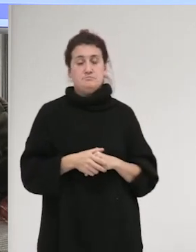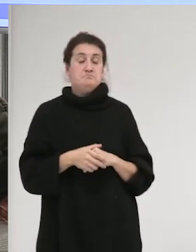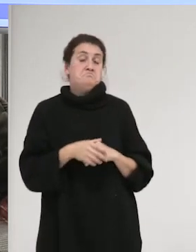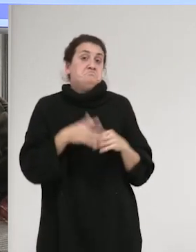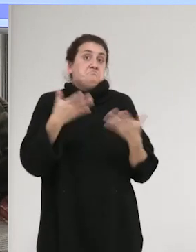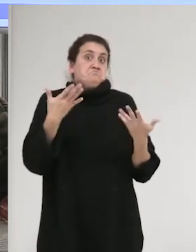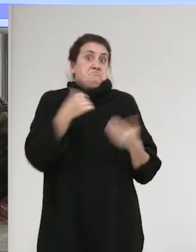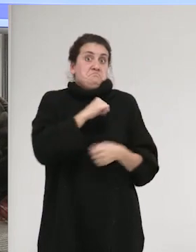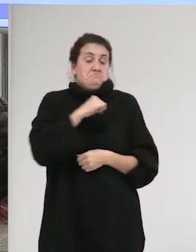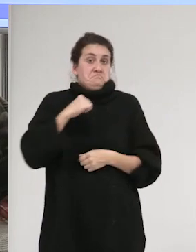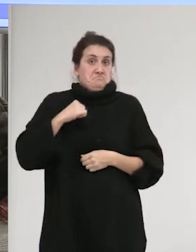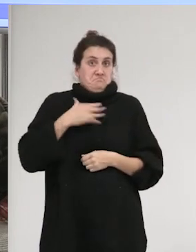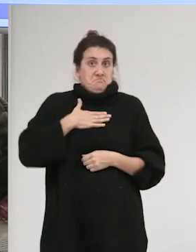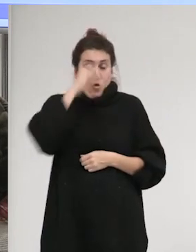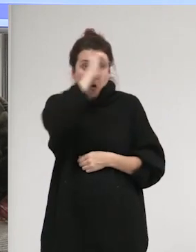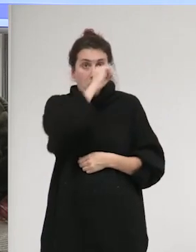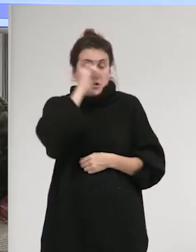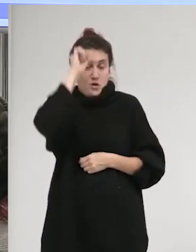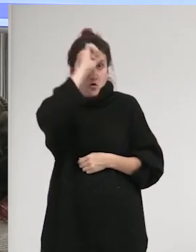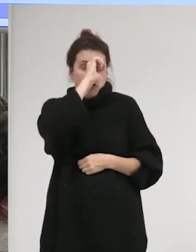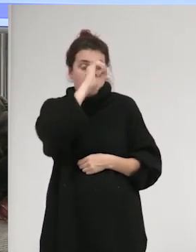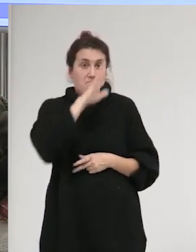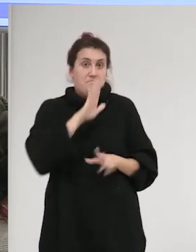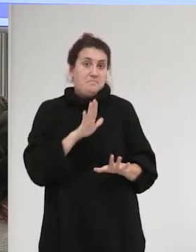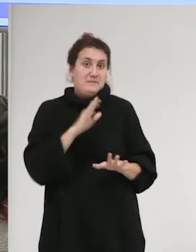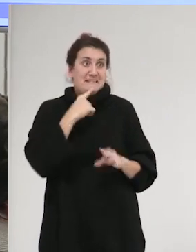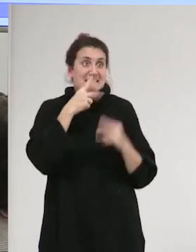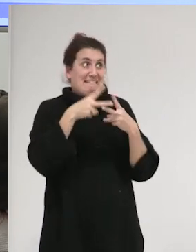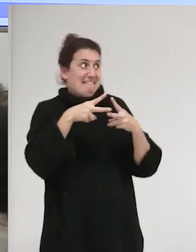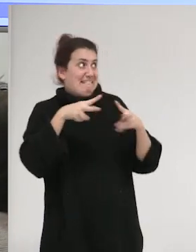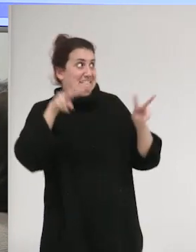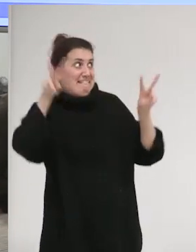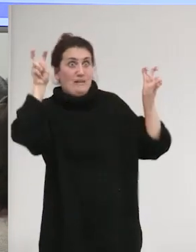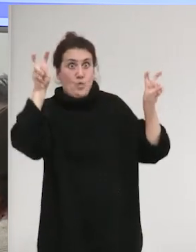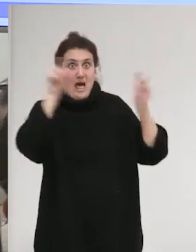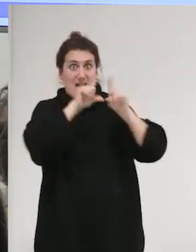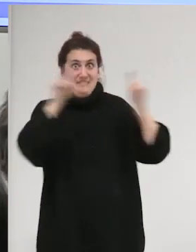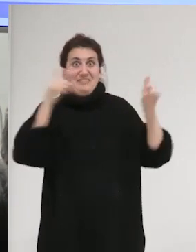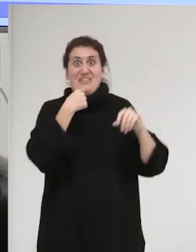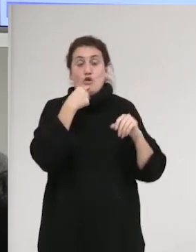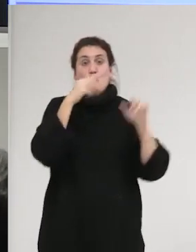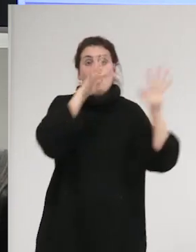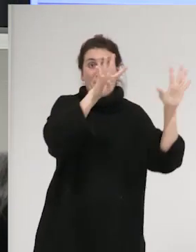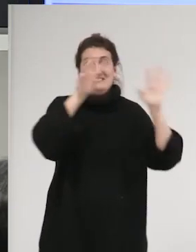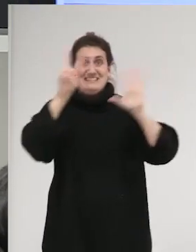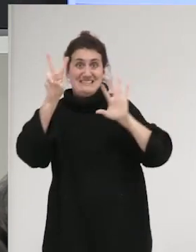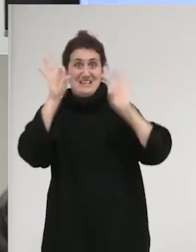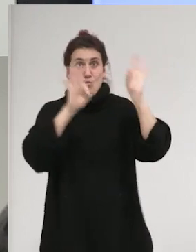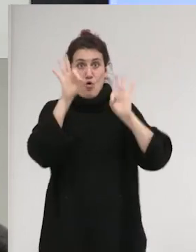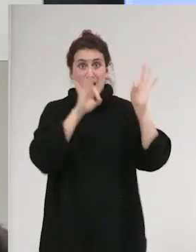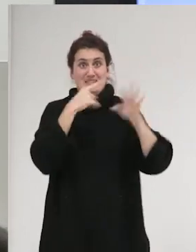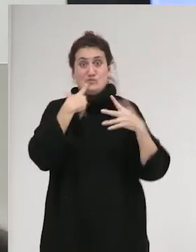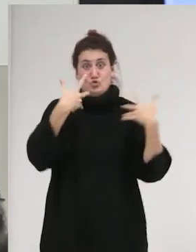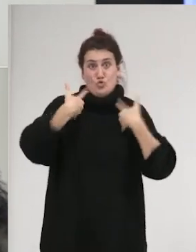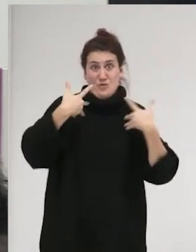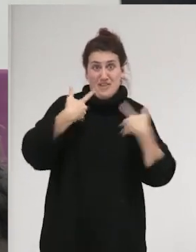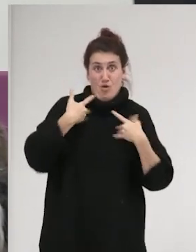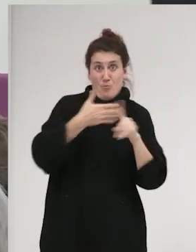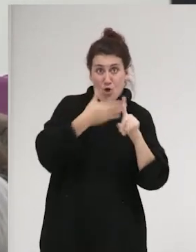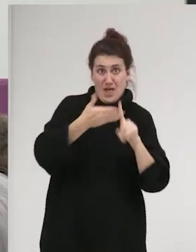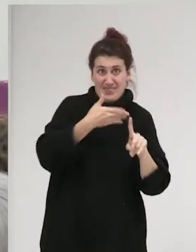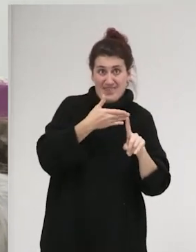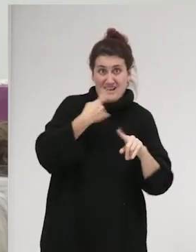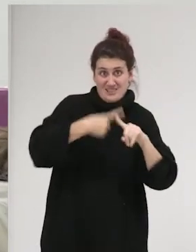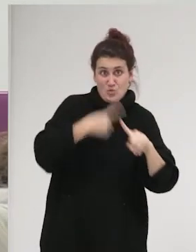Personalmente, me parece que hacer un titular diciendo que el 97% de estas mujeres han sufrido violencia sexual